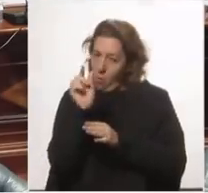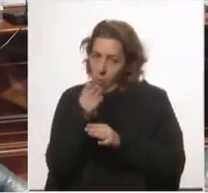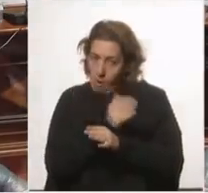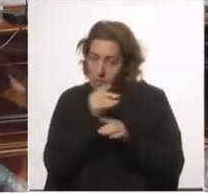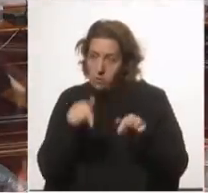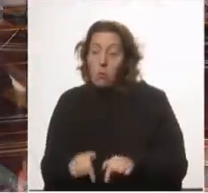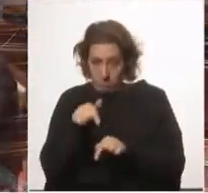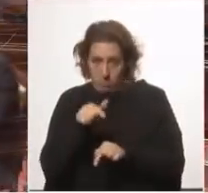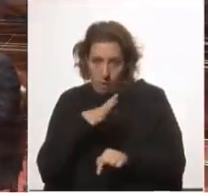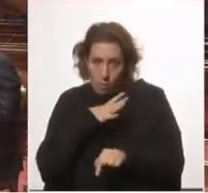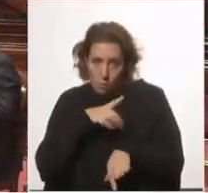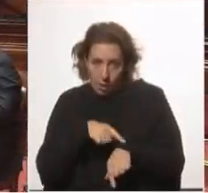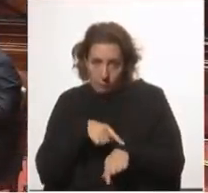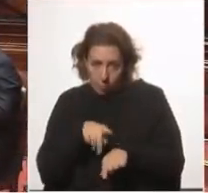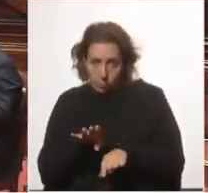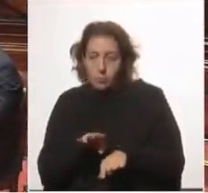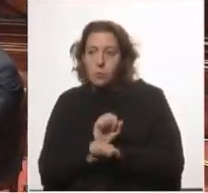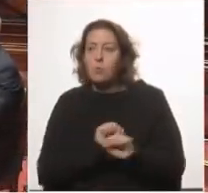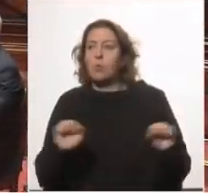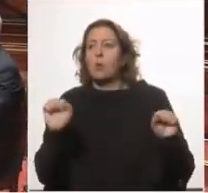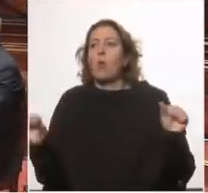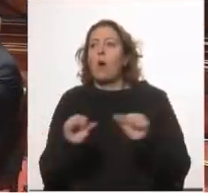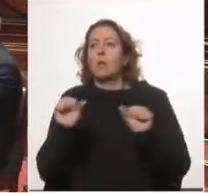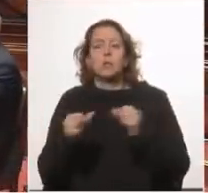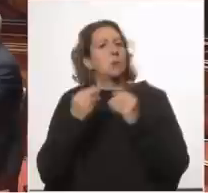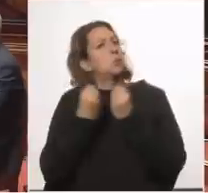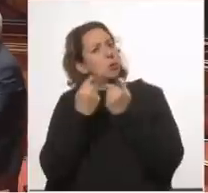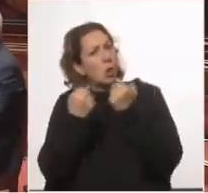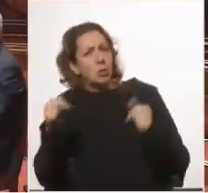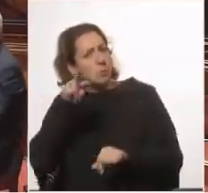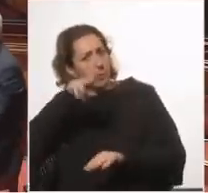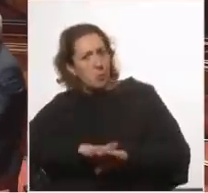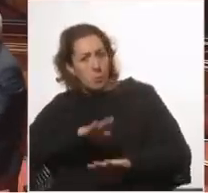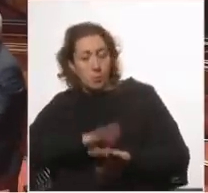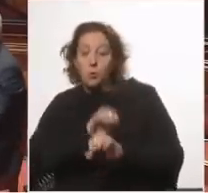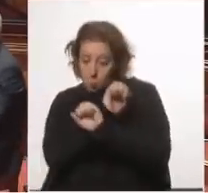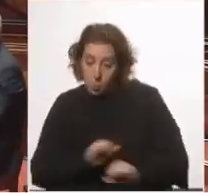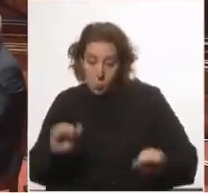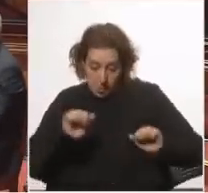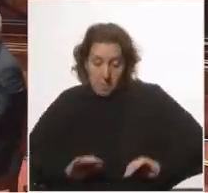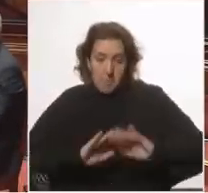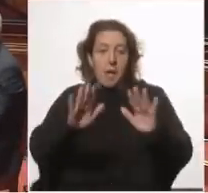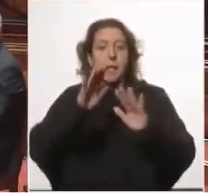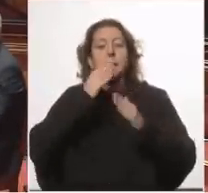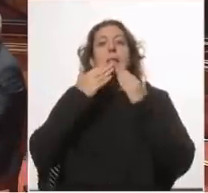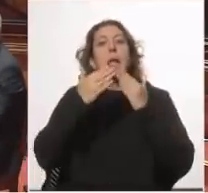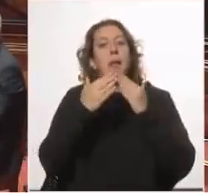pero tuve tiempo ¿no? yo puedo hacer más de una cosa a la vez y por lo tanto pude preparar la interpelación y mirar la rendición